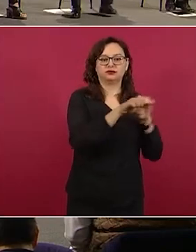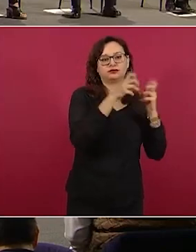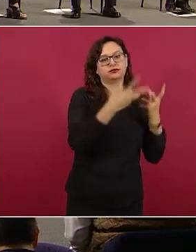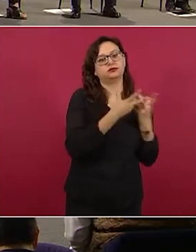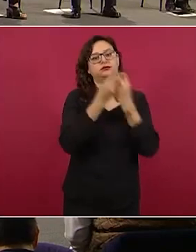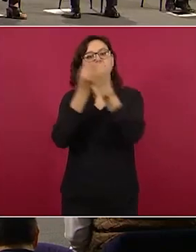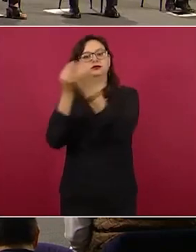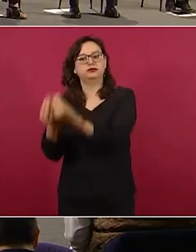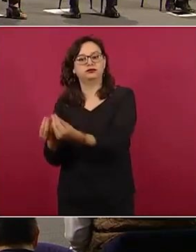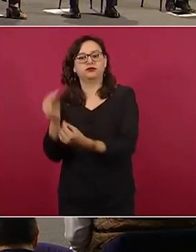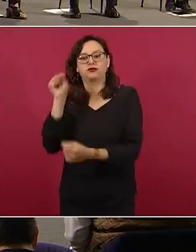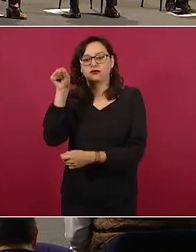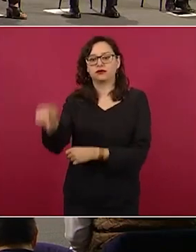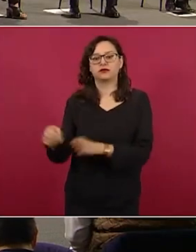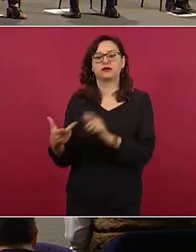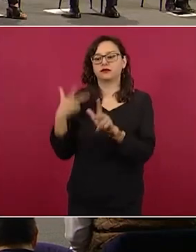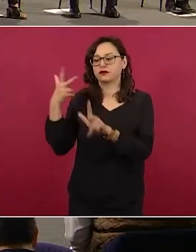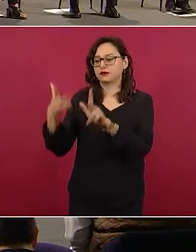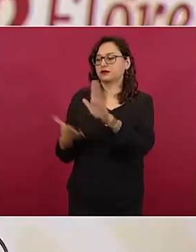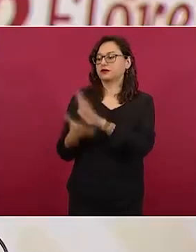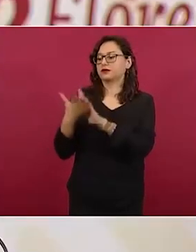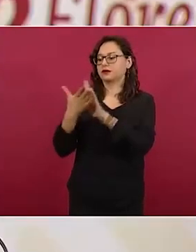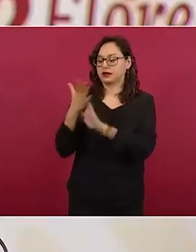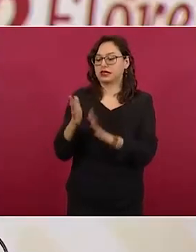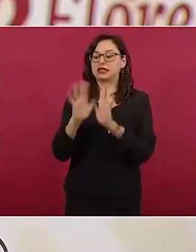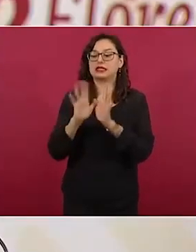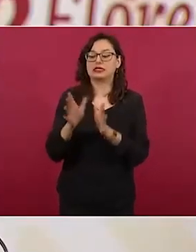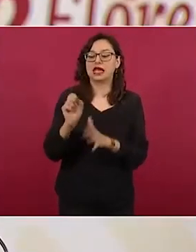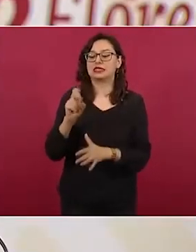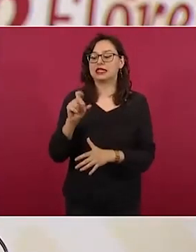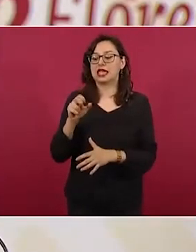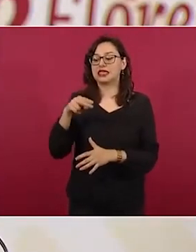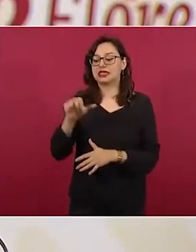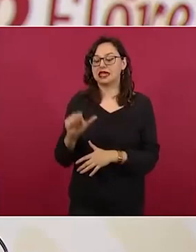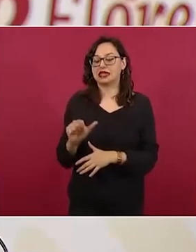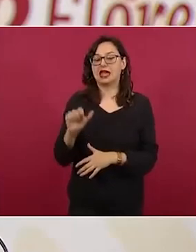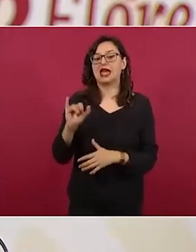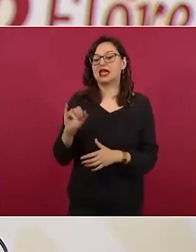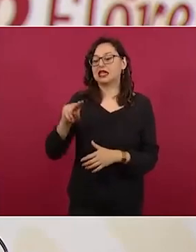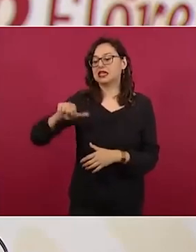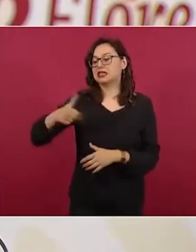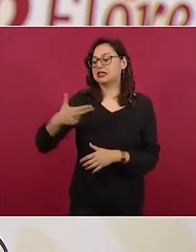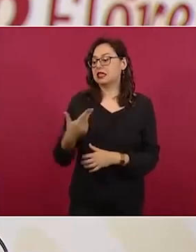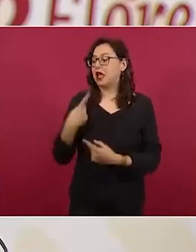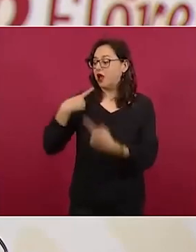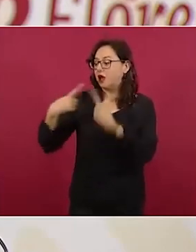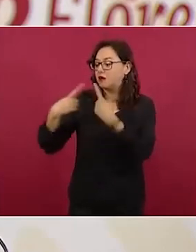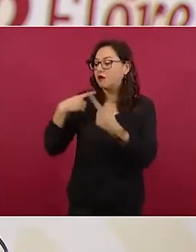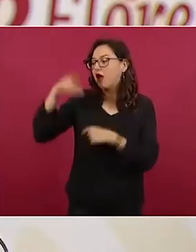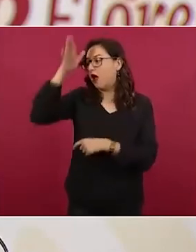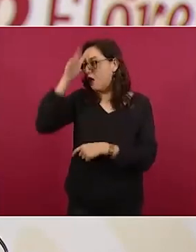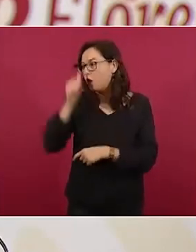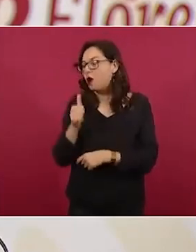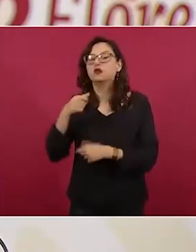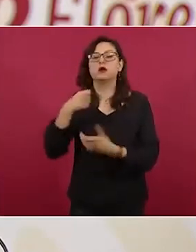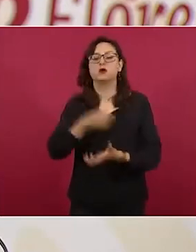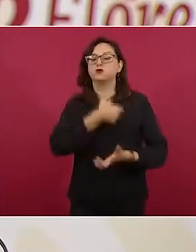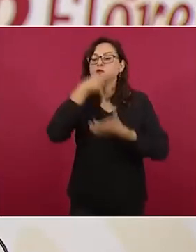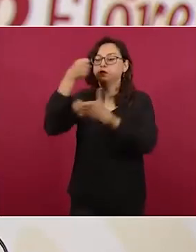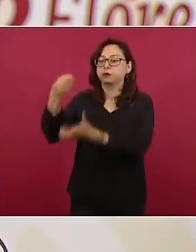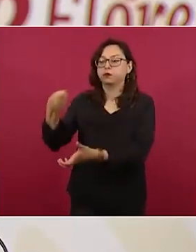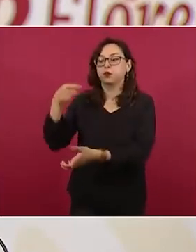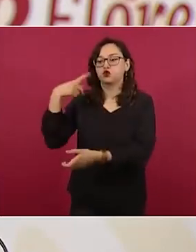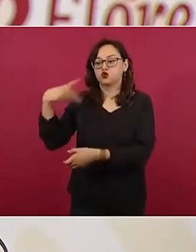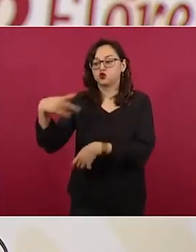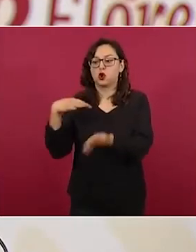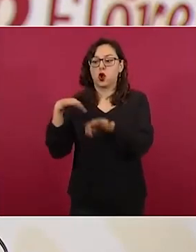estamos suscribiendo los convenios de colaboración Sedena-Iná para transferir recursos para que ellos puedan realizar sus actividades. Estamos